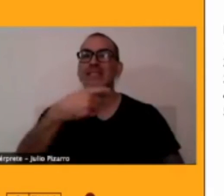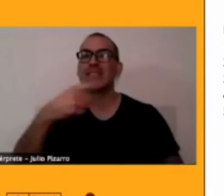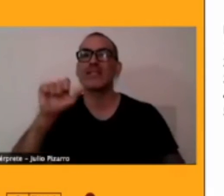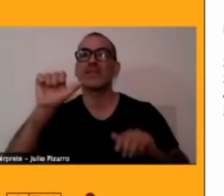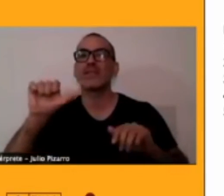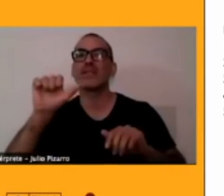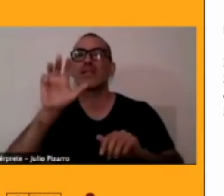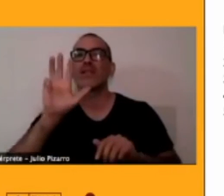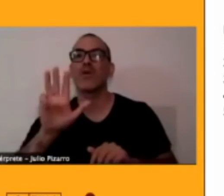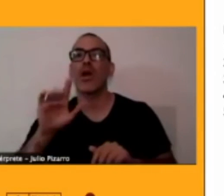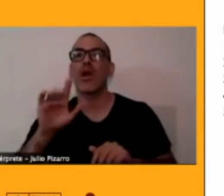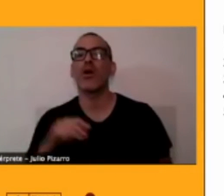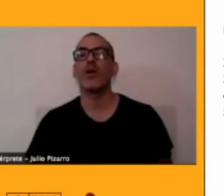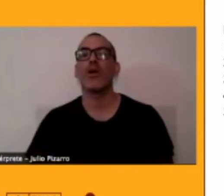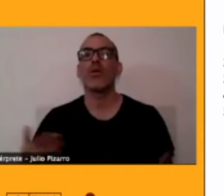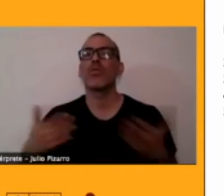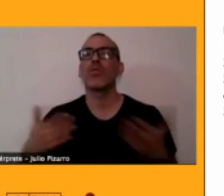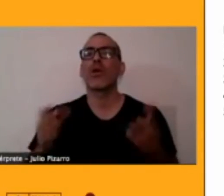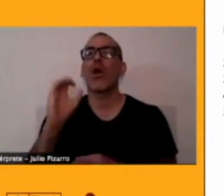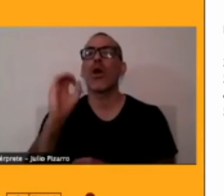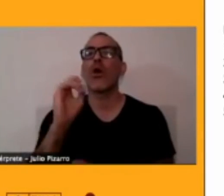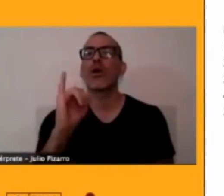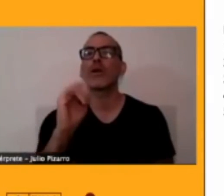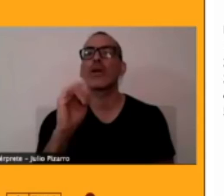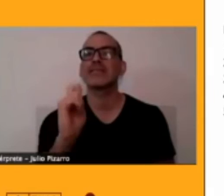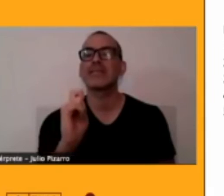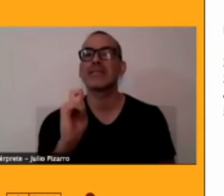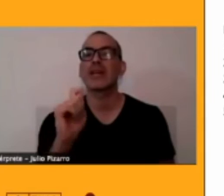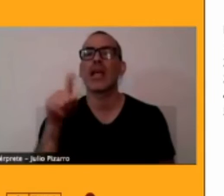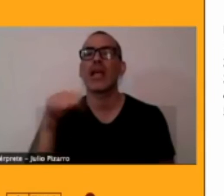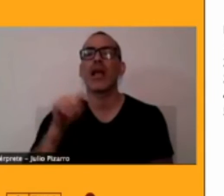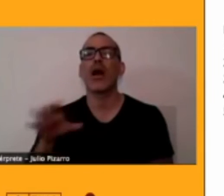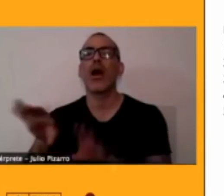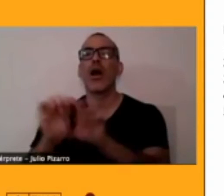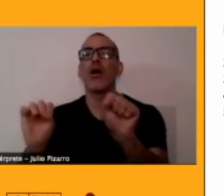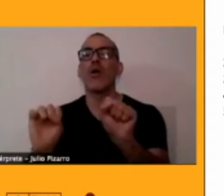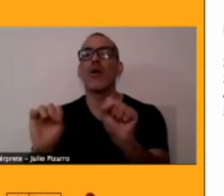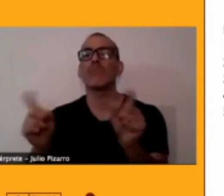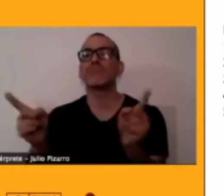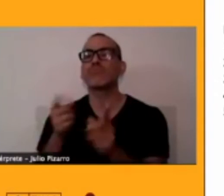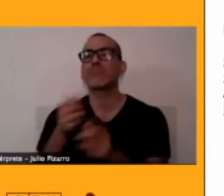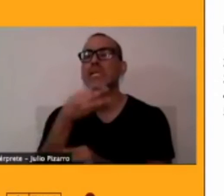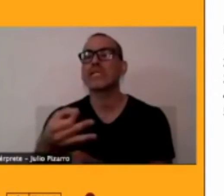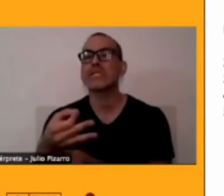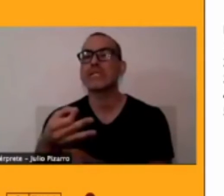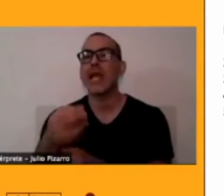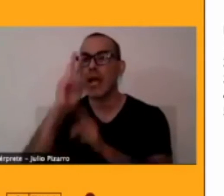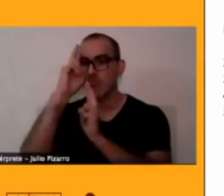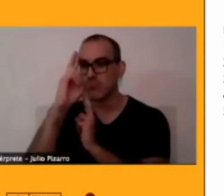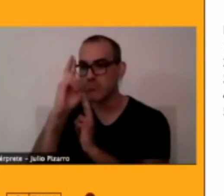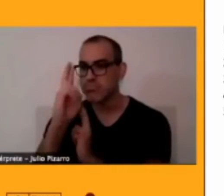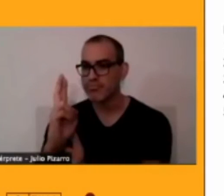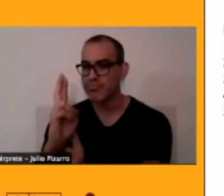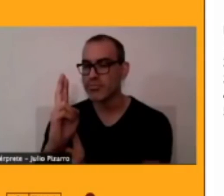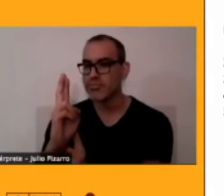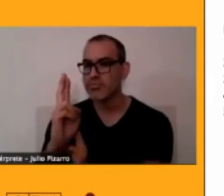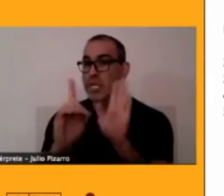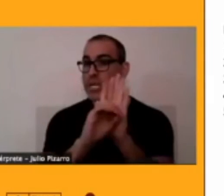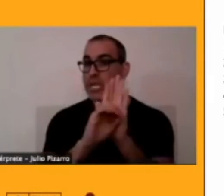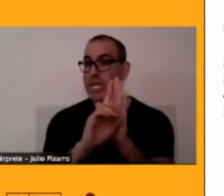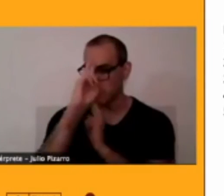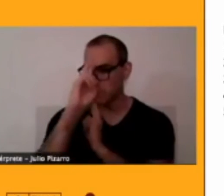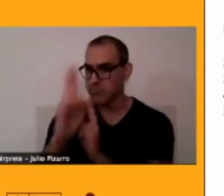dentro de mucha, o de una manera muy breve, deben respetar todos los, la cultura